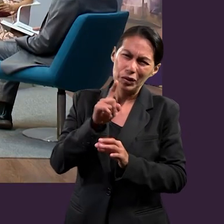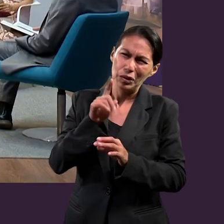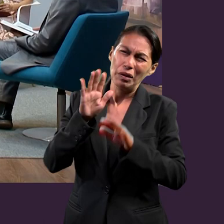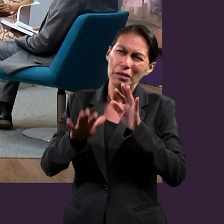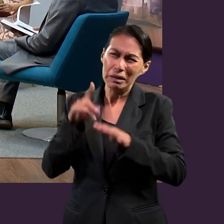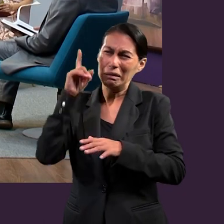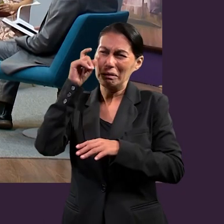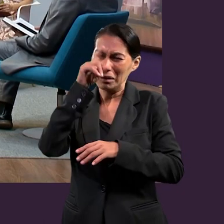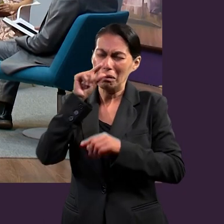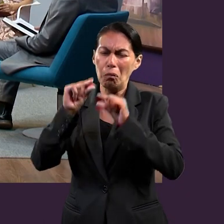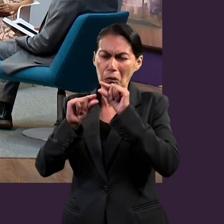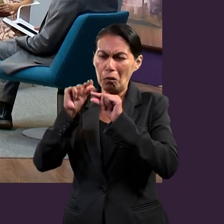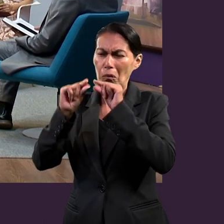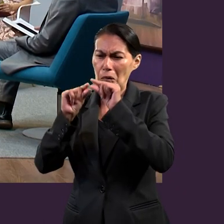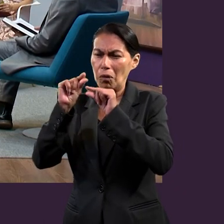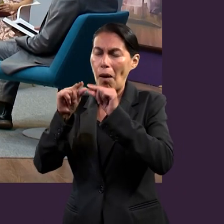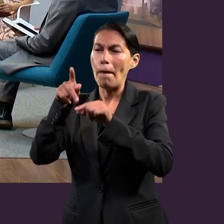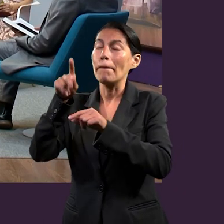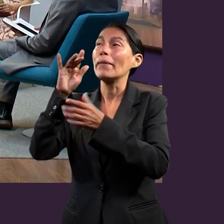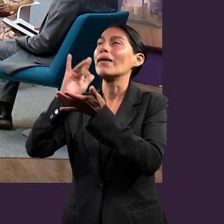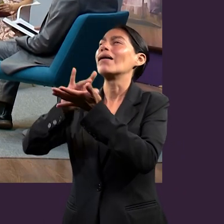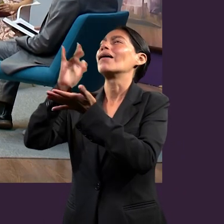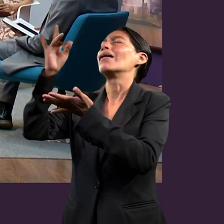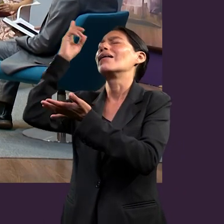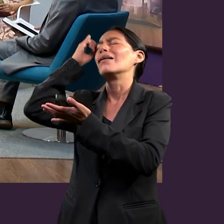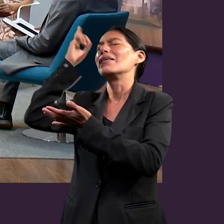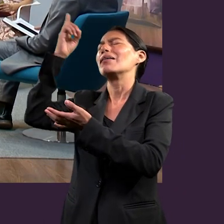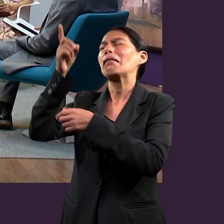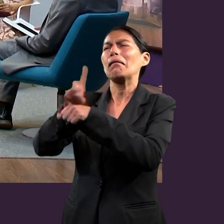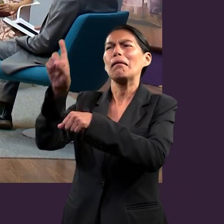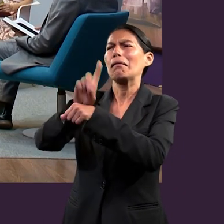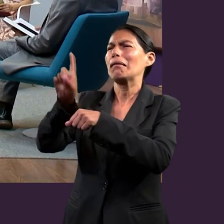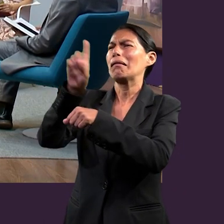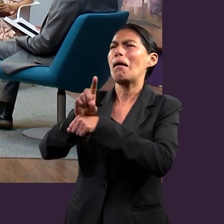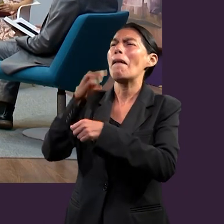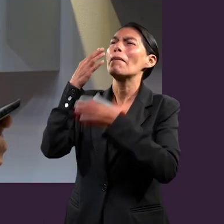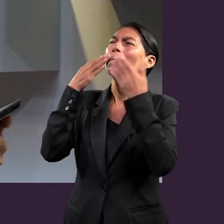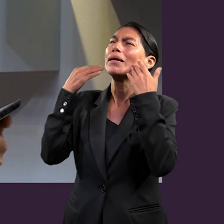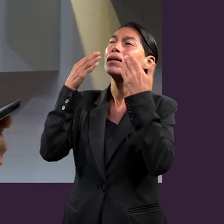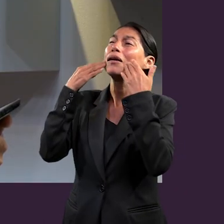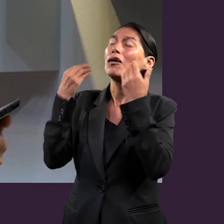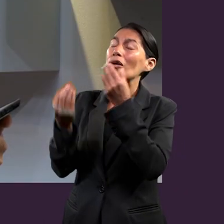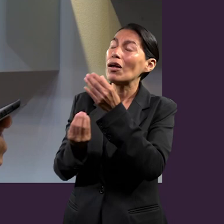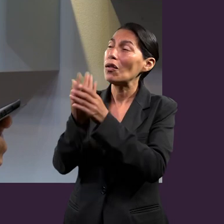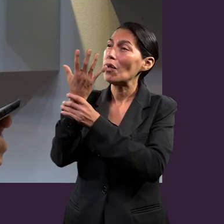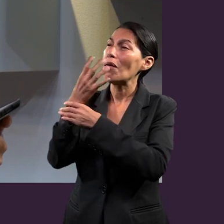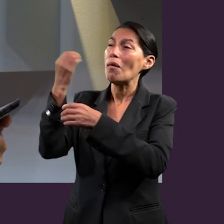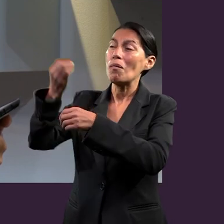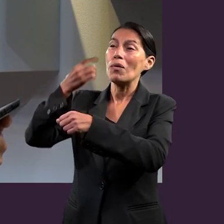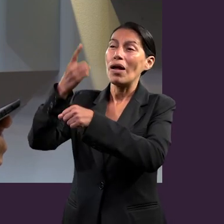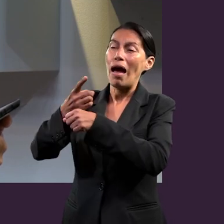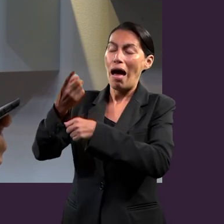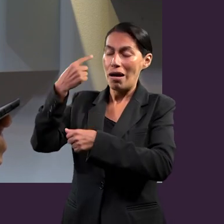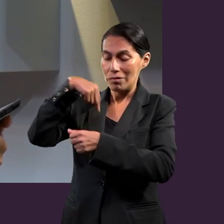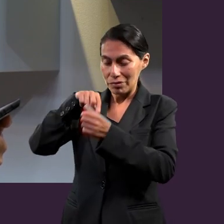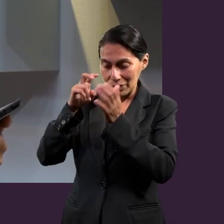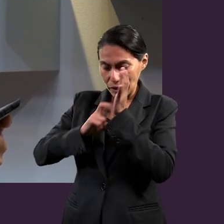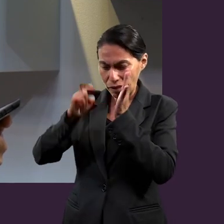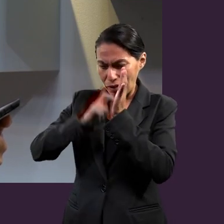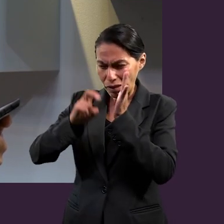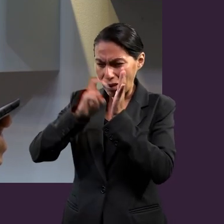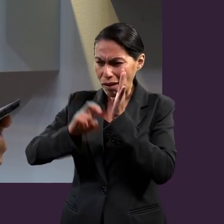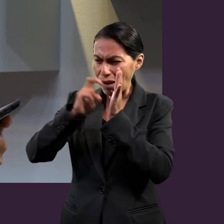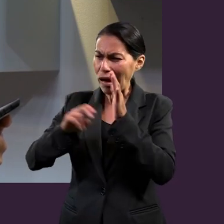que todavía nos hace falta, pero gracias a Dios que su misericordia se renueva cada mañana y nos da oportunidad de hacer cambios en nuestra vida.